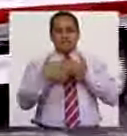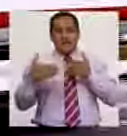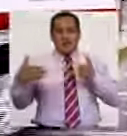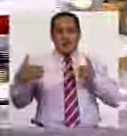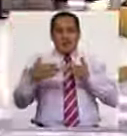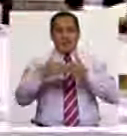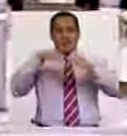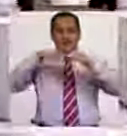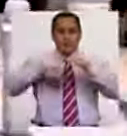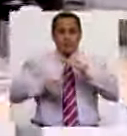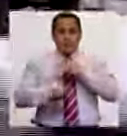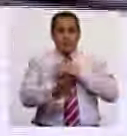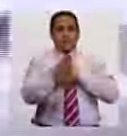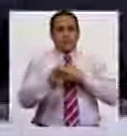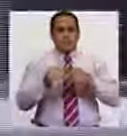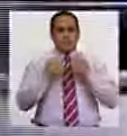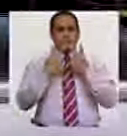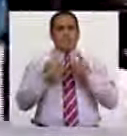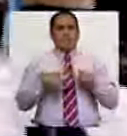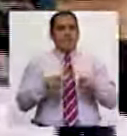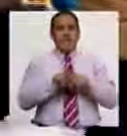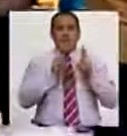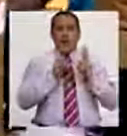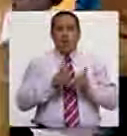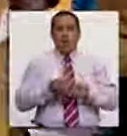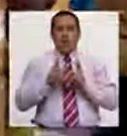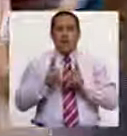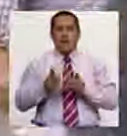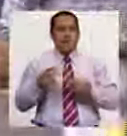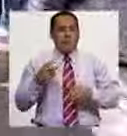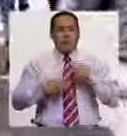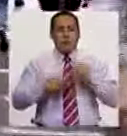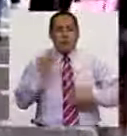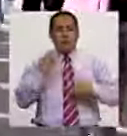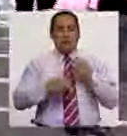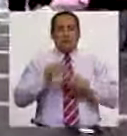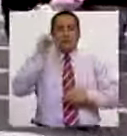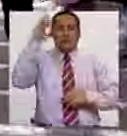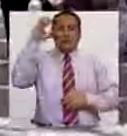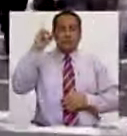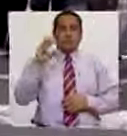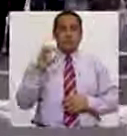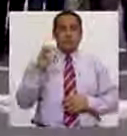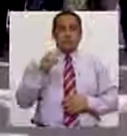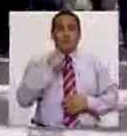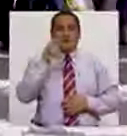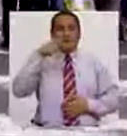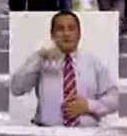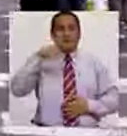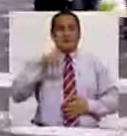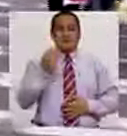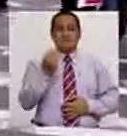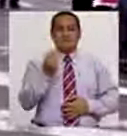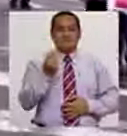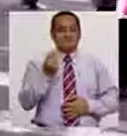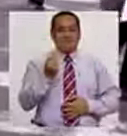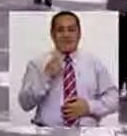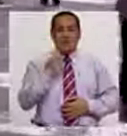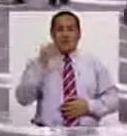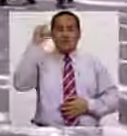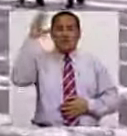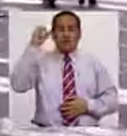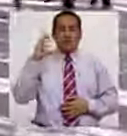Paseo de la República, también tenemos el mismo problema de la semaforización, que se necesita habilitar